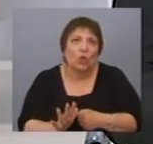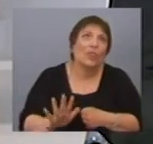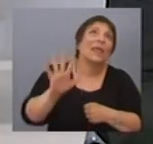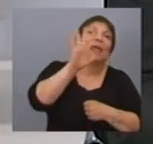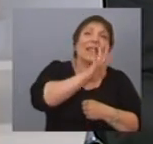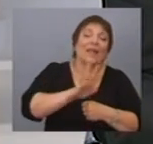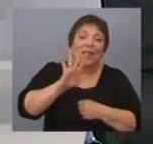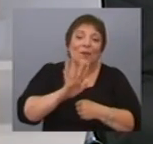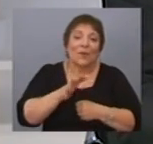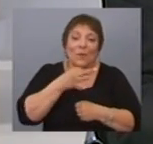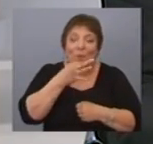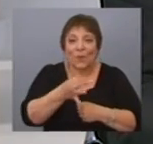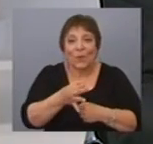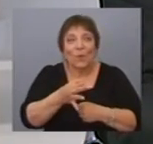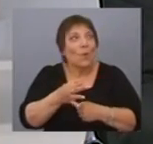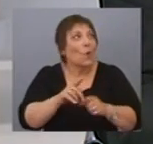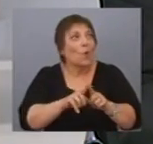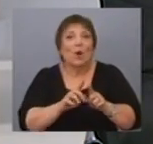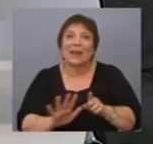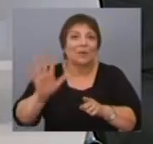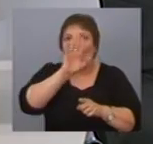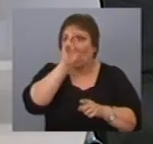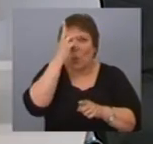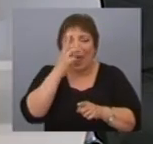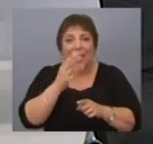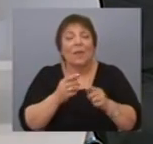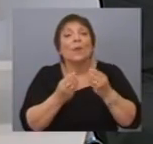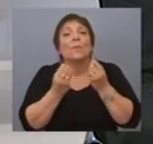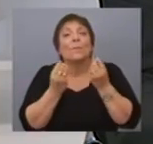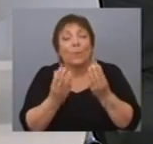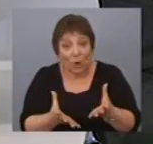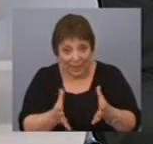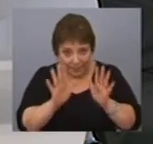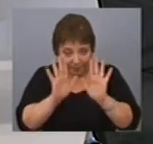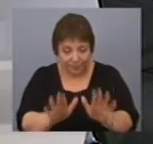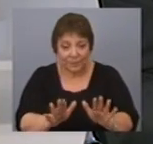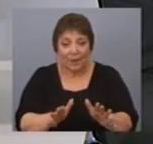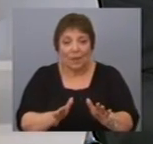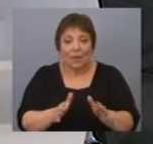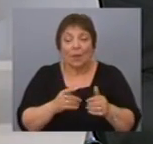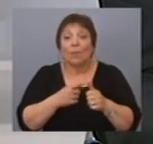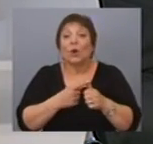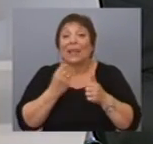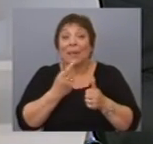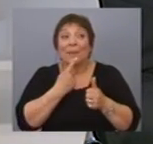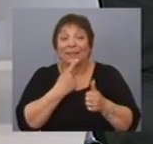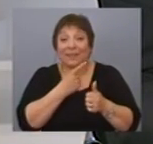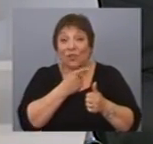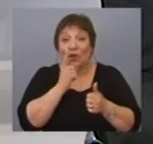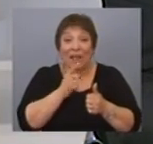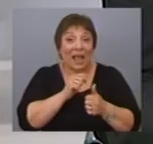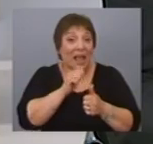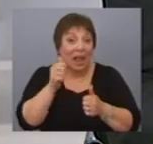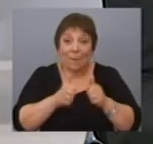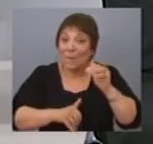manera un poco provocativa. ¿Por qué? Porque es el partido que gana en la